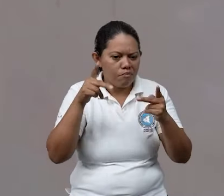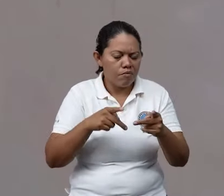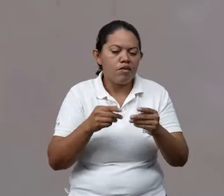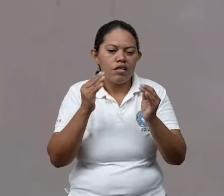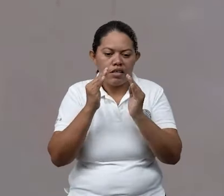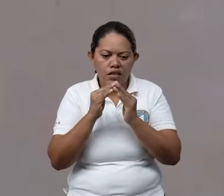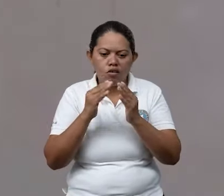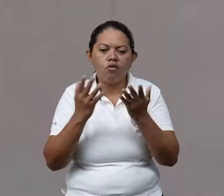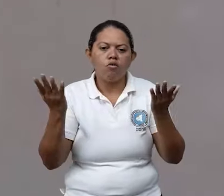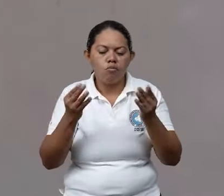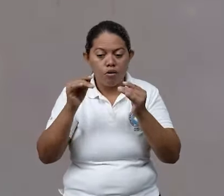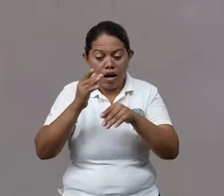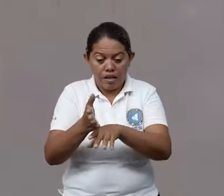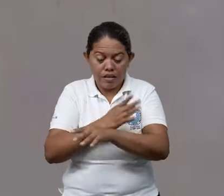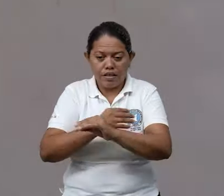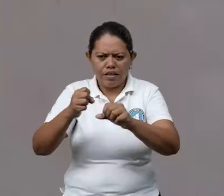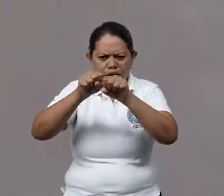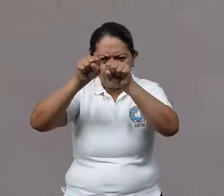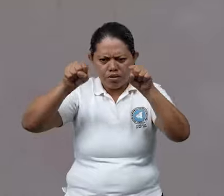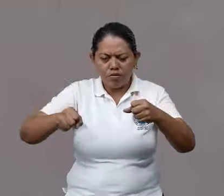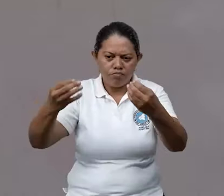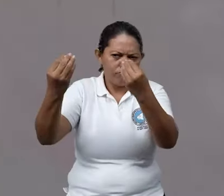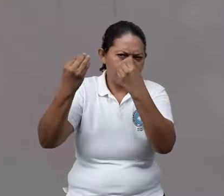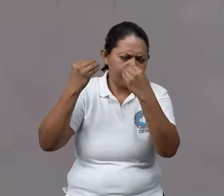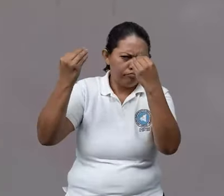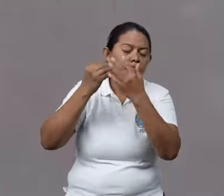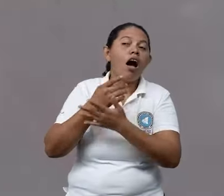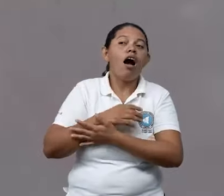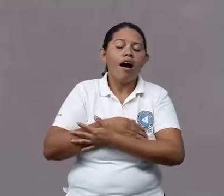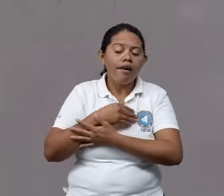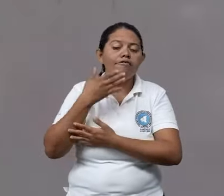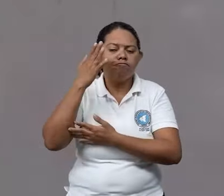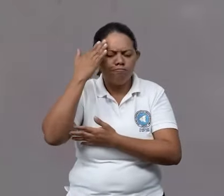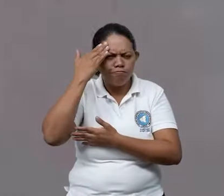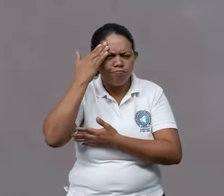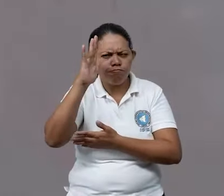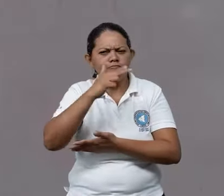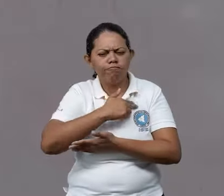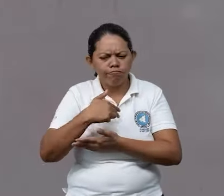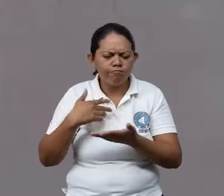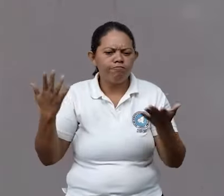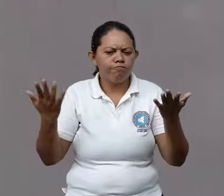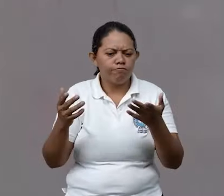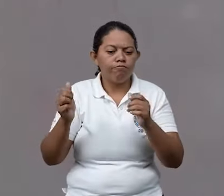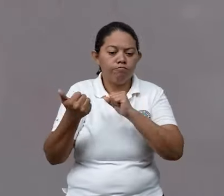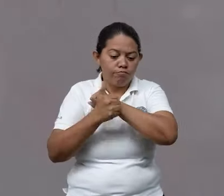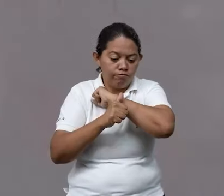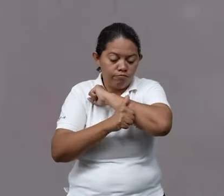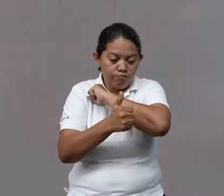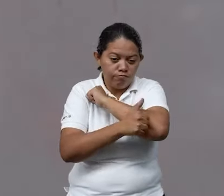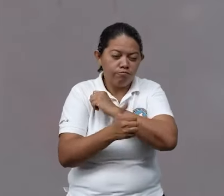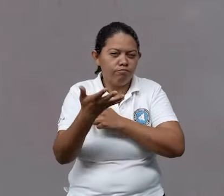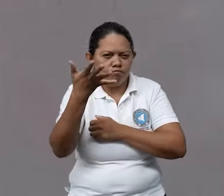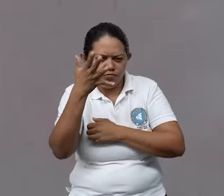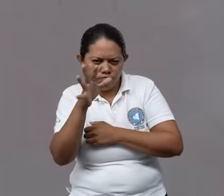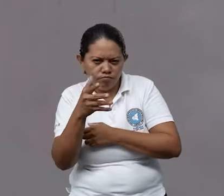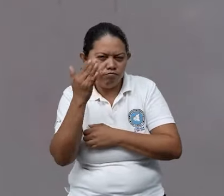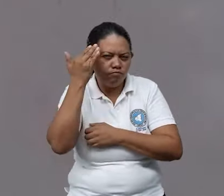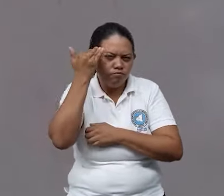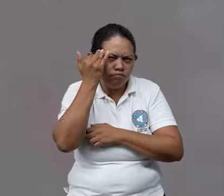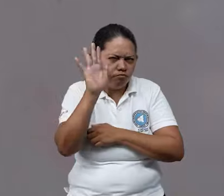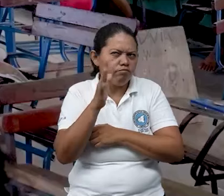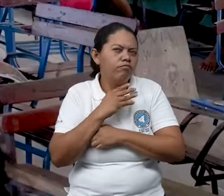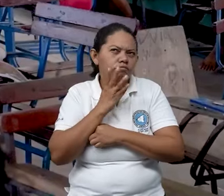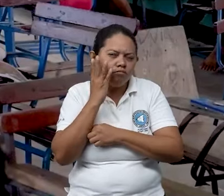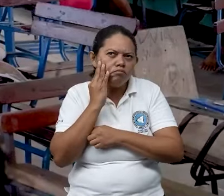capacitaciones de cómo vamos a desarrollar o hacer que el estudiante más o menos tenga noción